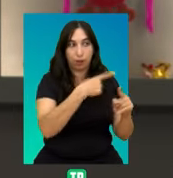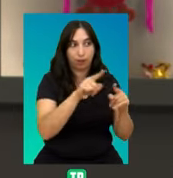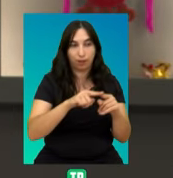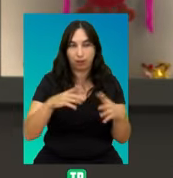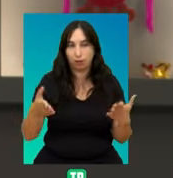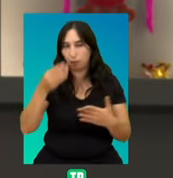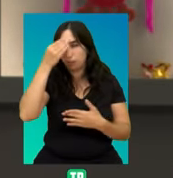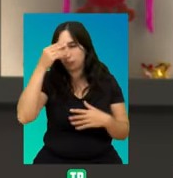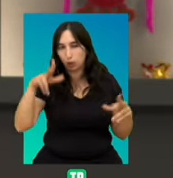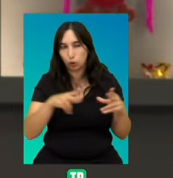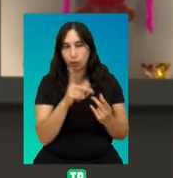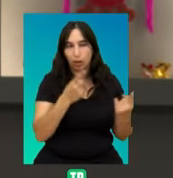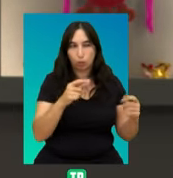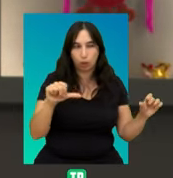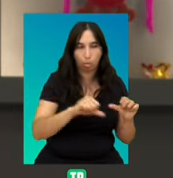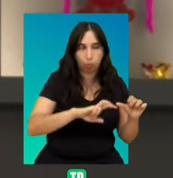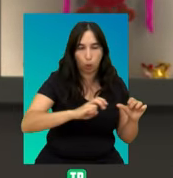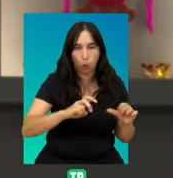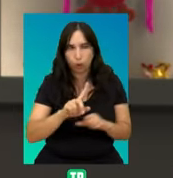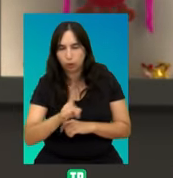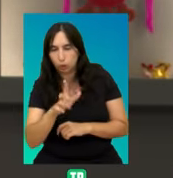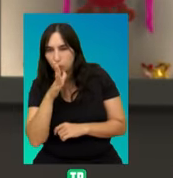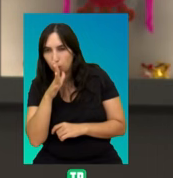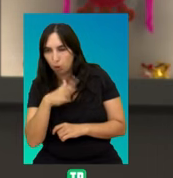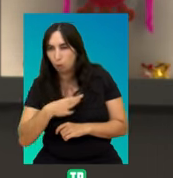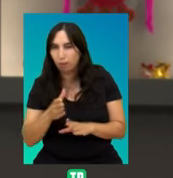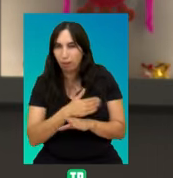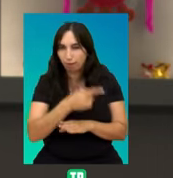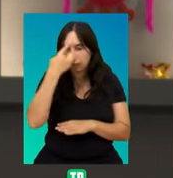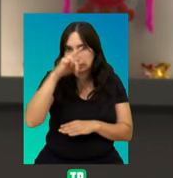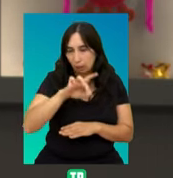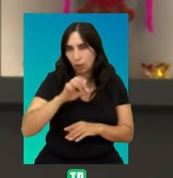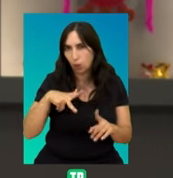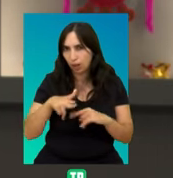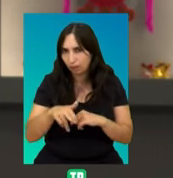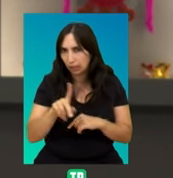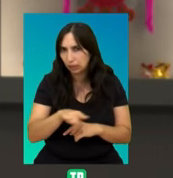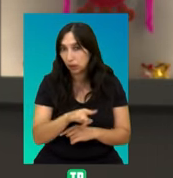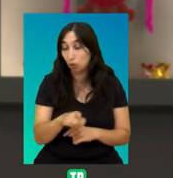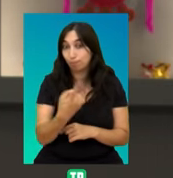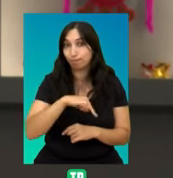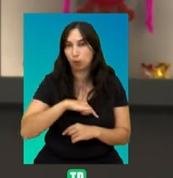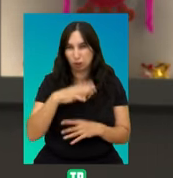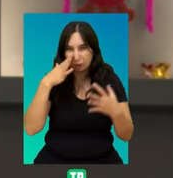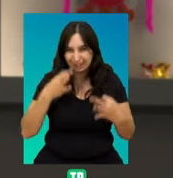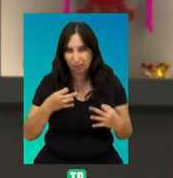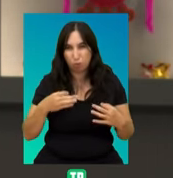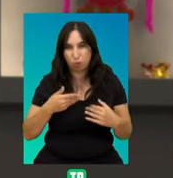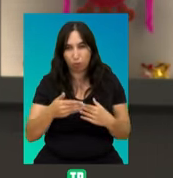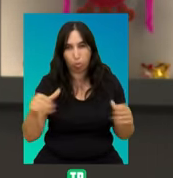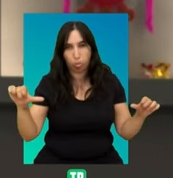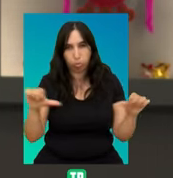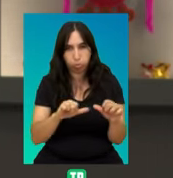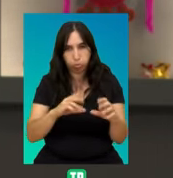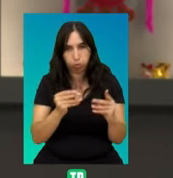por qué unas sociedades colapsan y otras no. ¿Es posible predecir y evitar el colapso civilizatorio? ¿Estamos abocados al